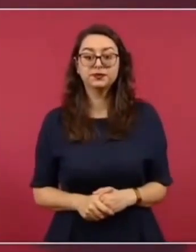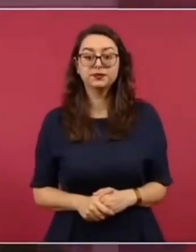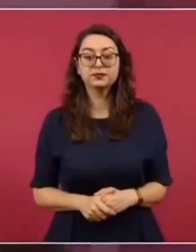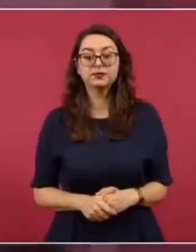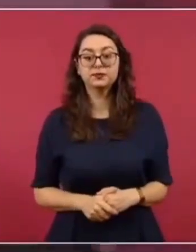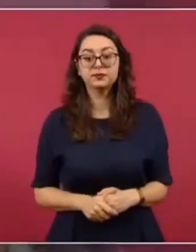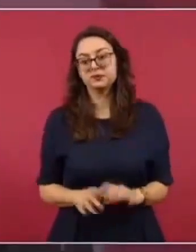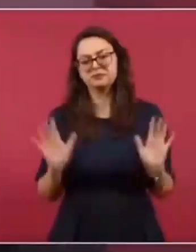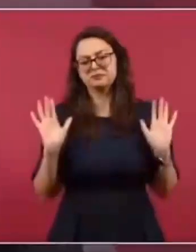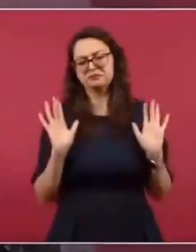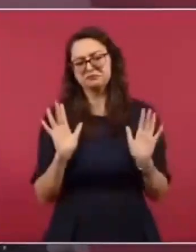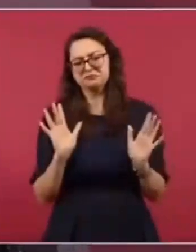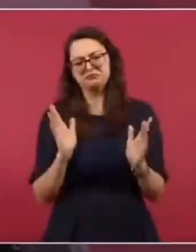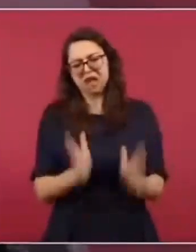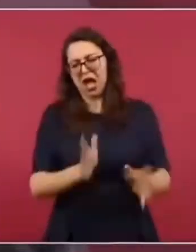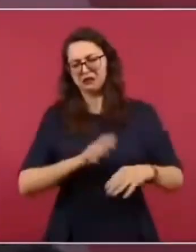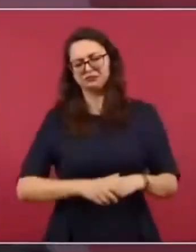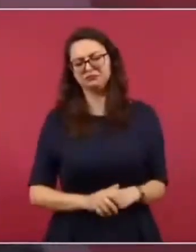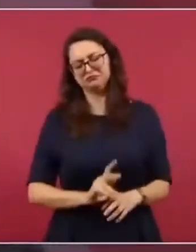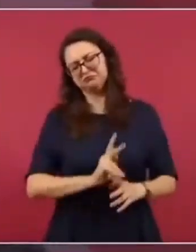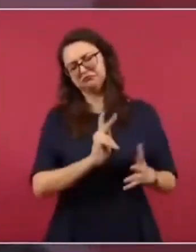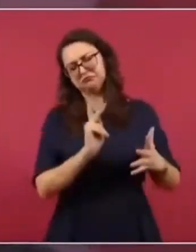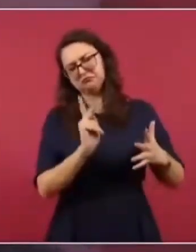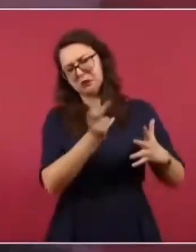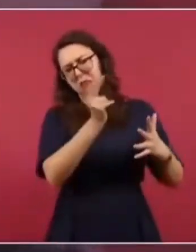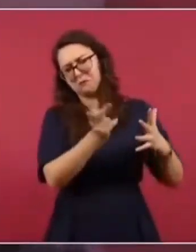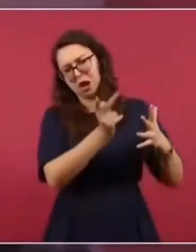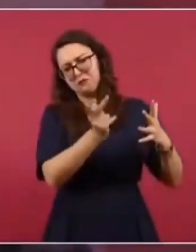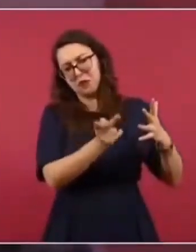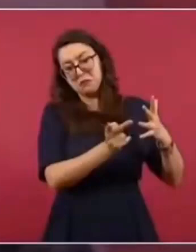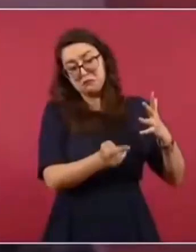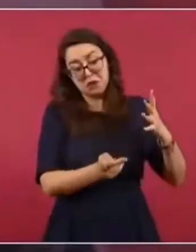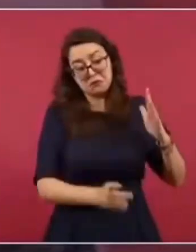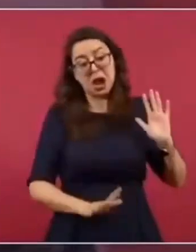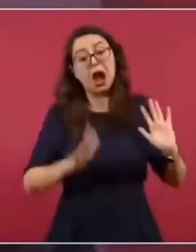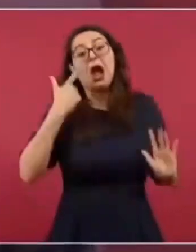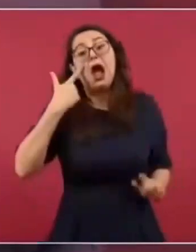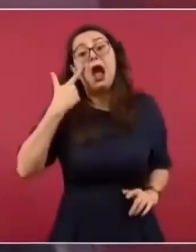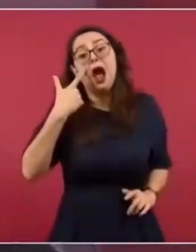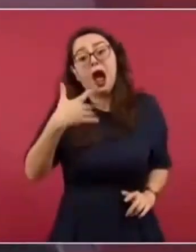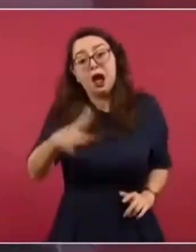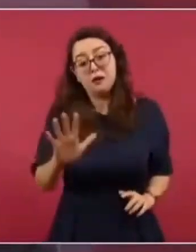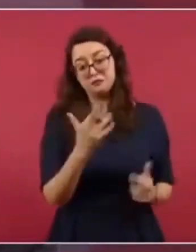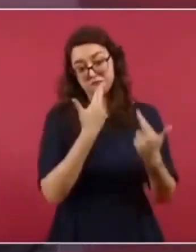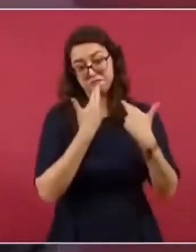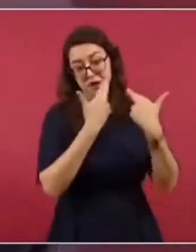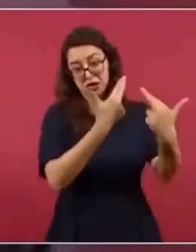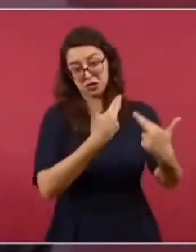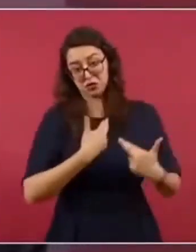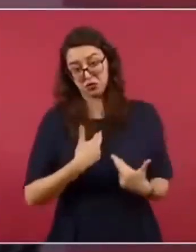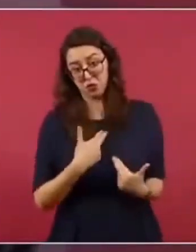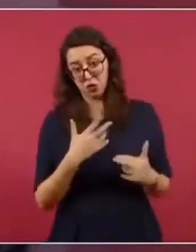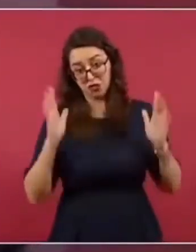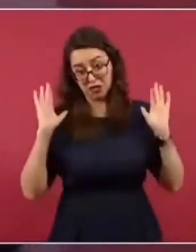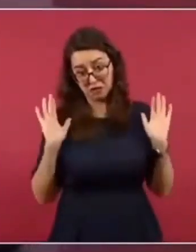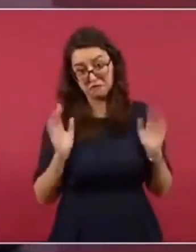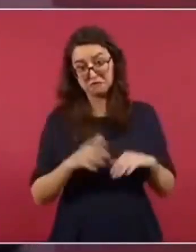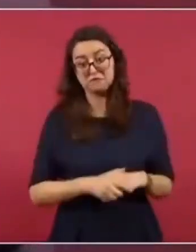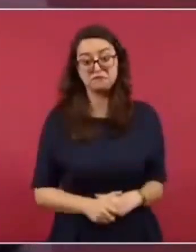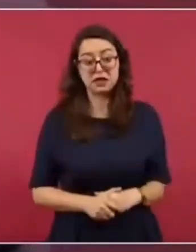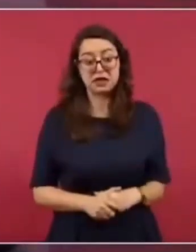Y ya, si quiere que me diga qué programas